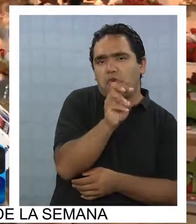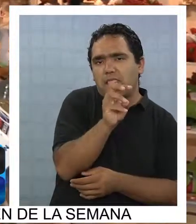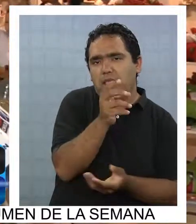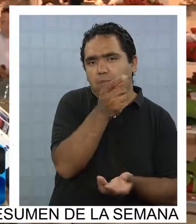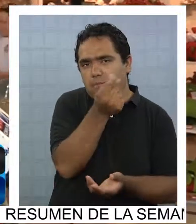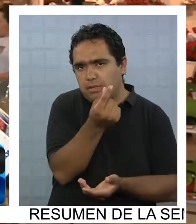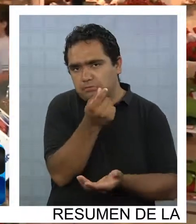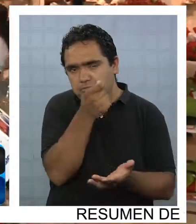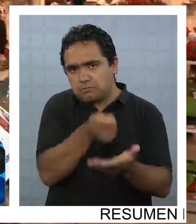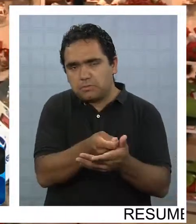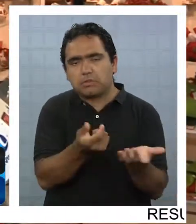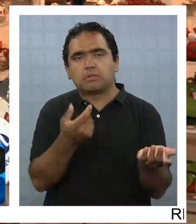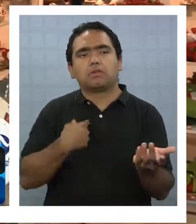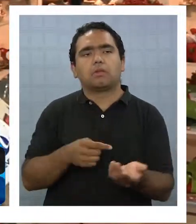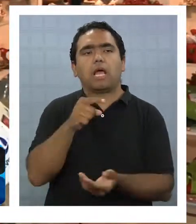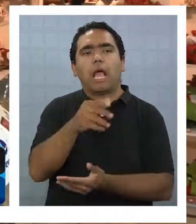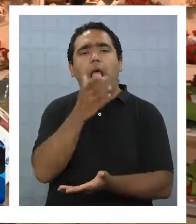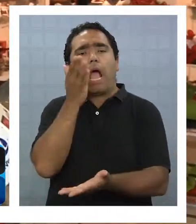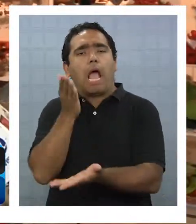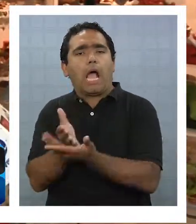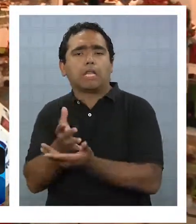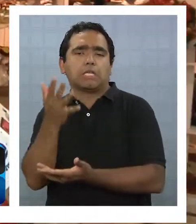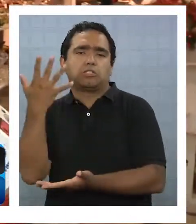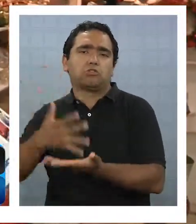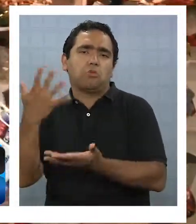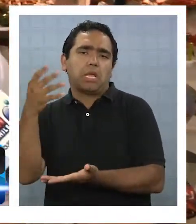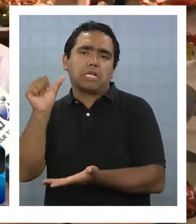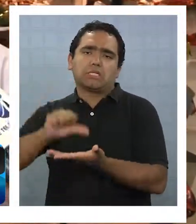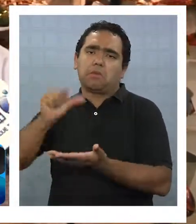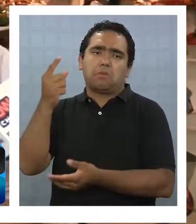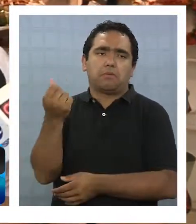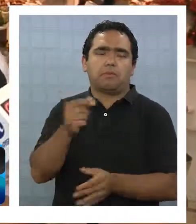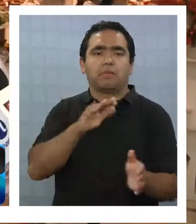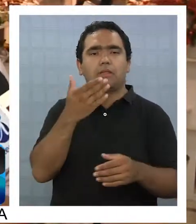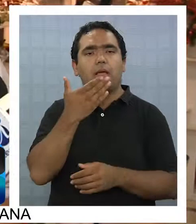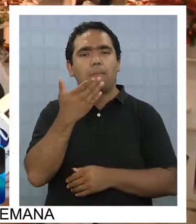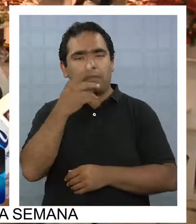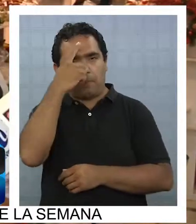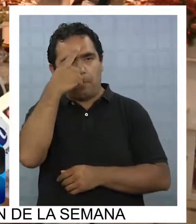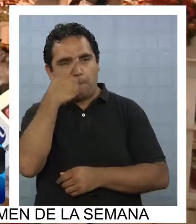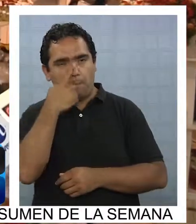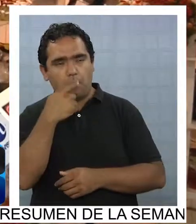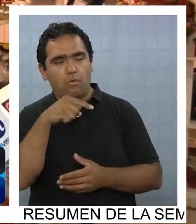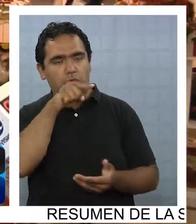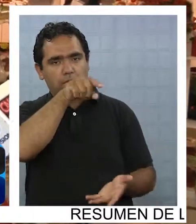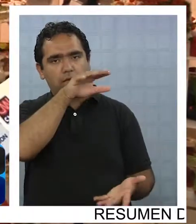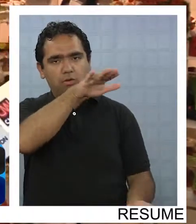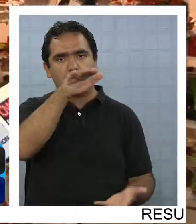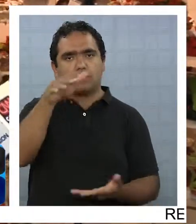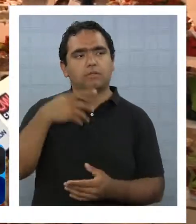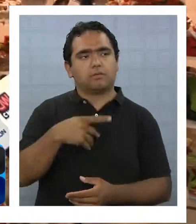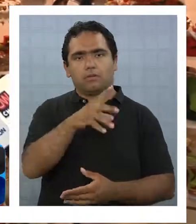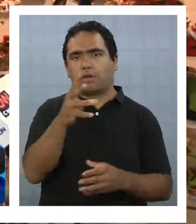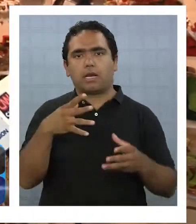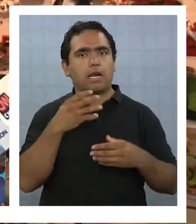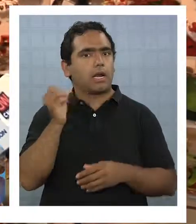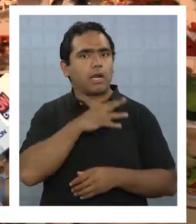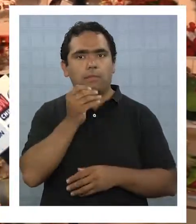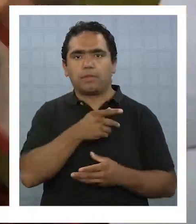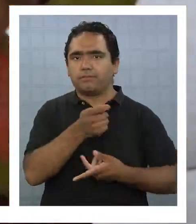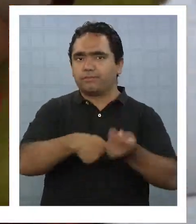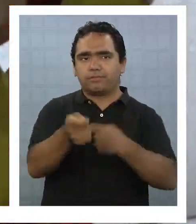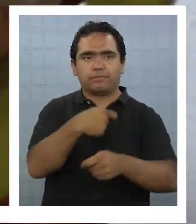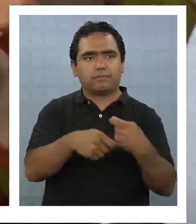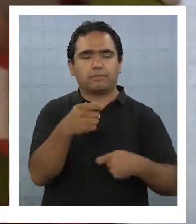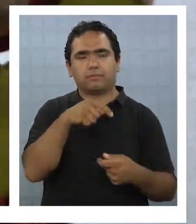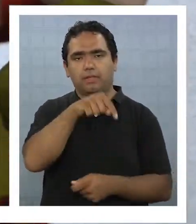...hasta los 5.000, 6.000 pesos... ...ya, y los muñecos que son los extendibles... ...que eso causa furor... ...esos son los que se agotan... ...pero lo principalmente